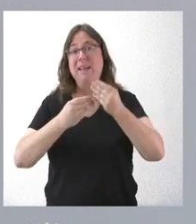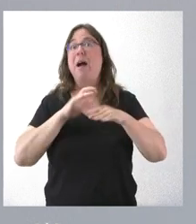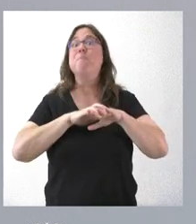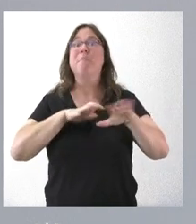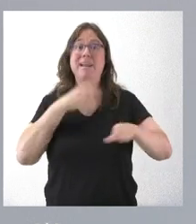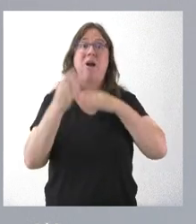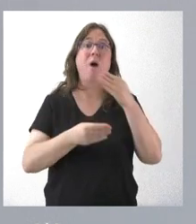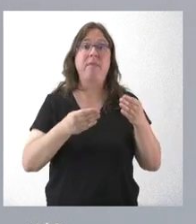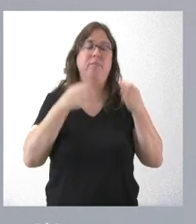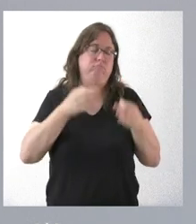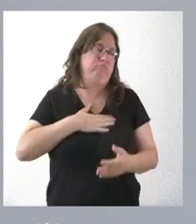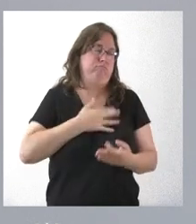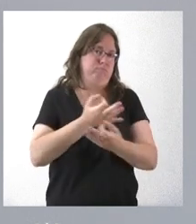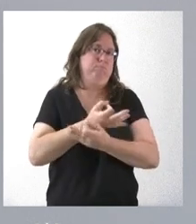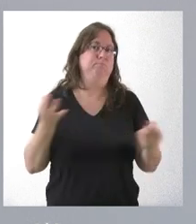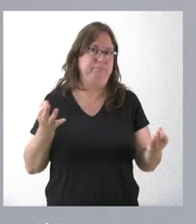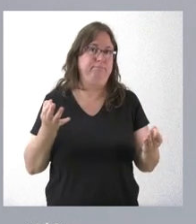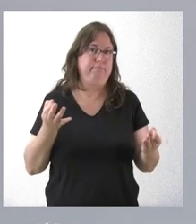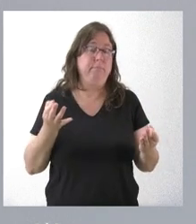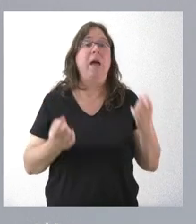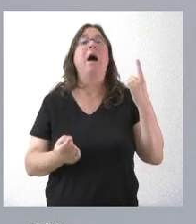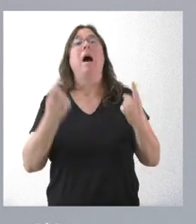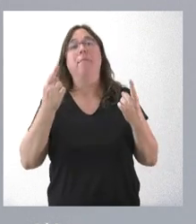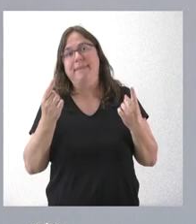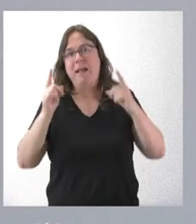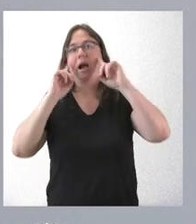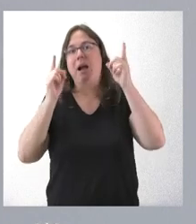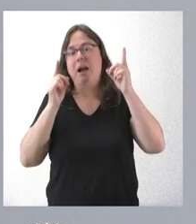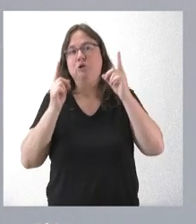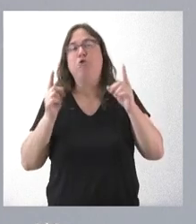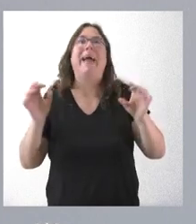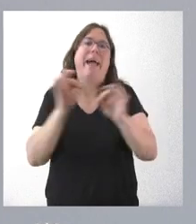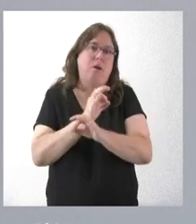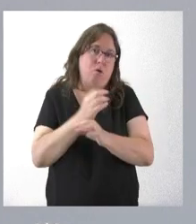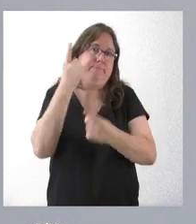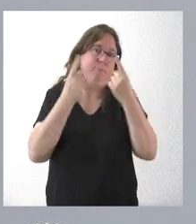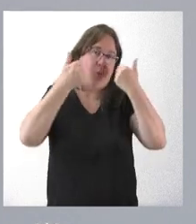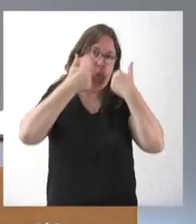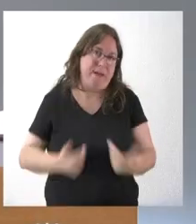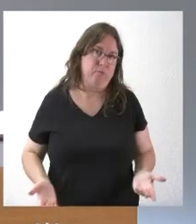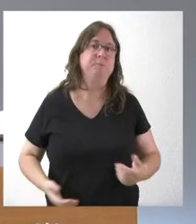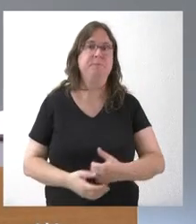sus actos son a plena satisfacción, lo cual no está exentólogo o es natural del error en la actividad humana.